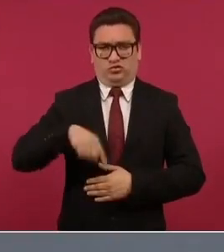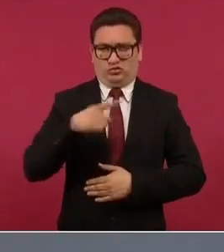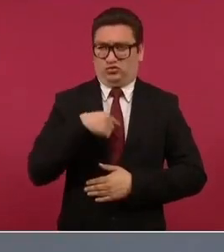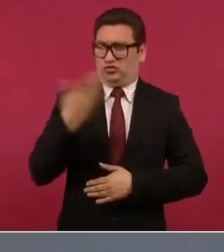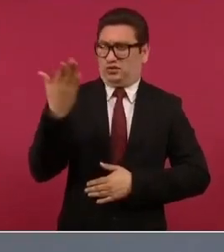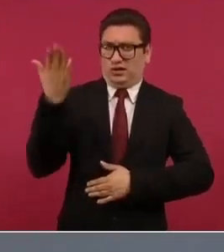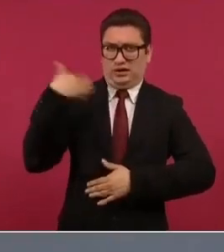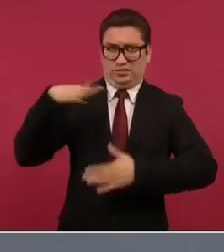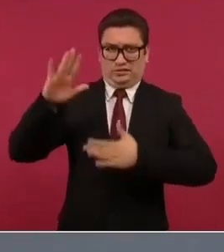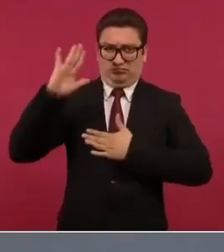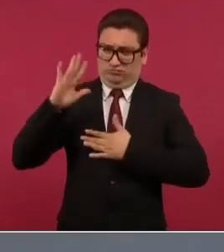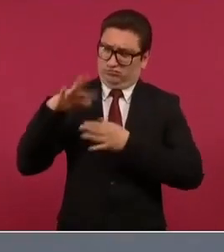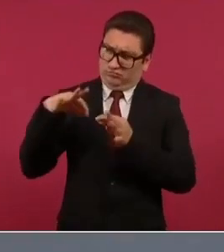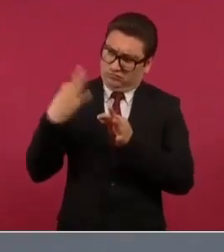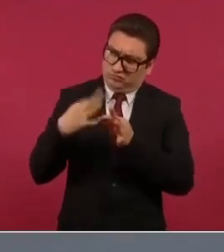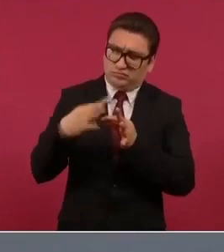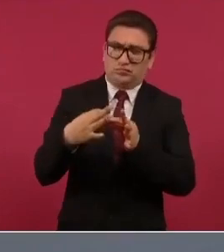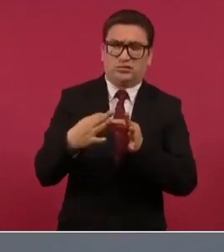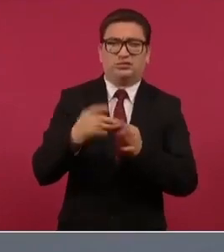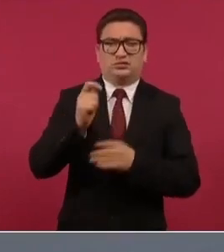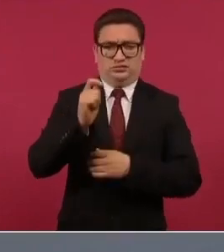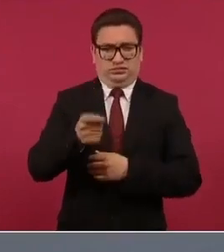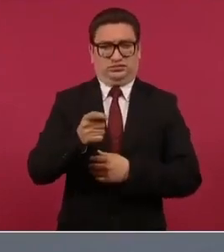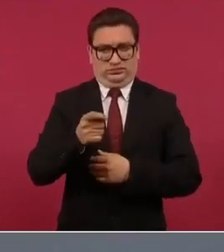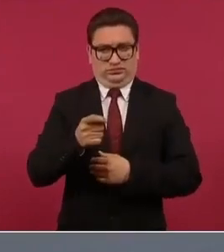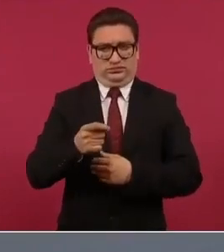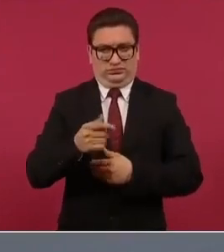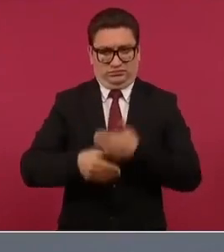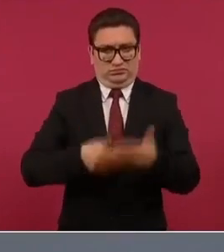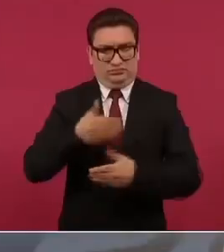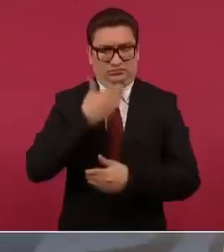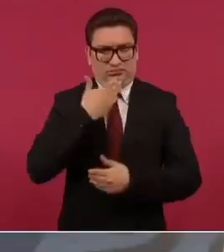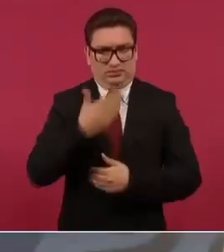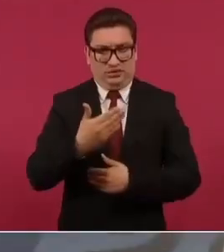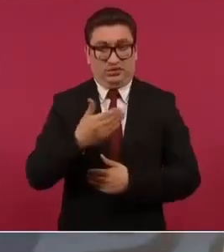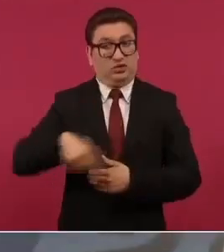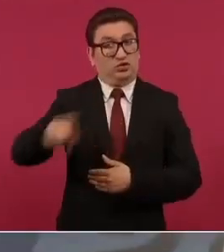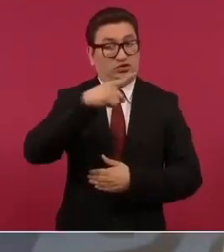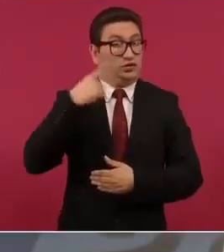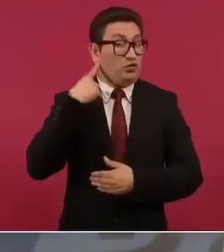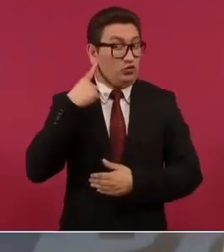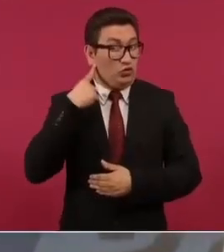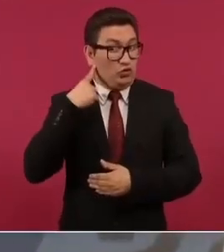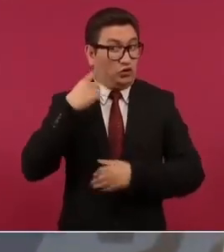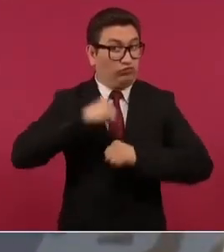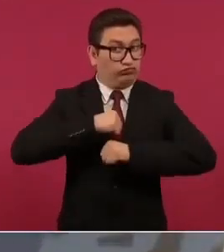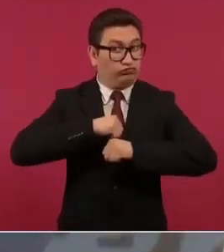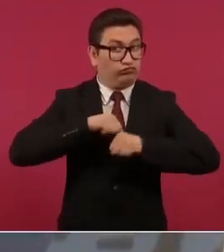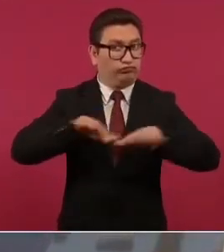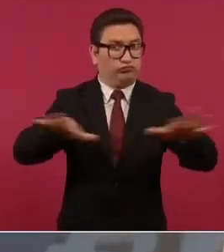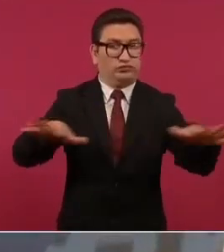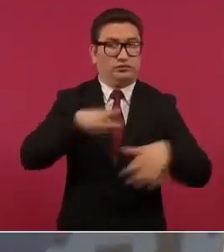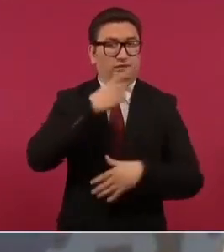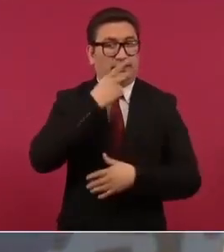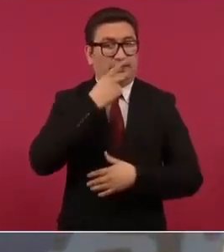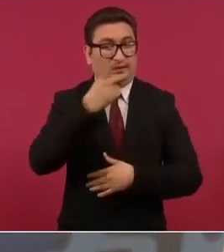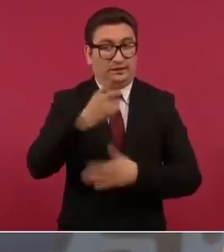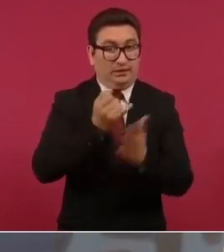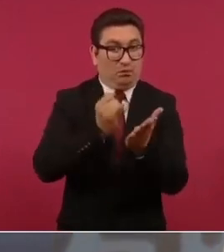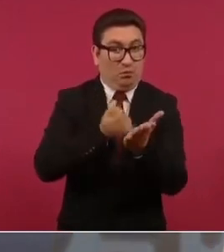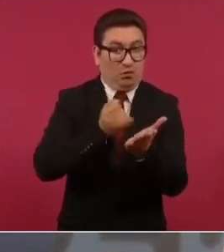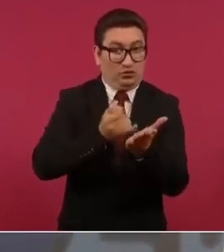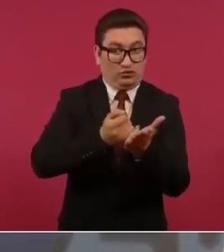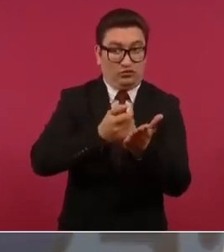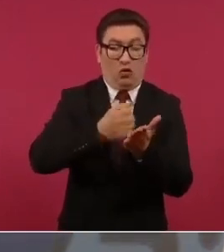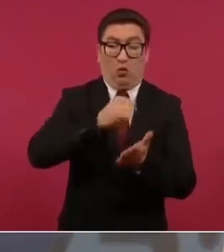compromiso que se oiga bien y que se oiga lejos de no aumentar los impuestos